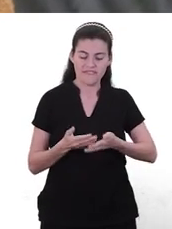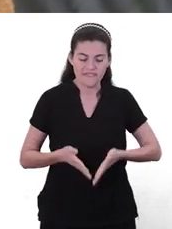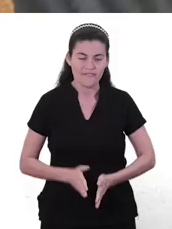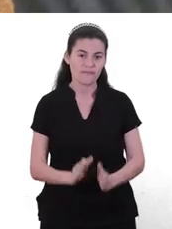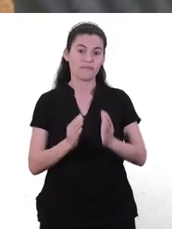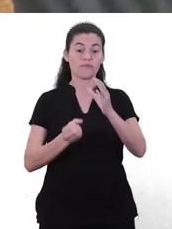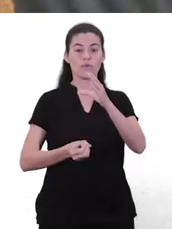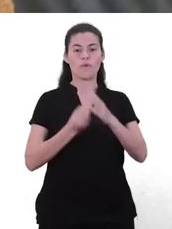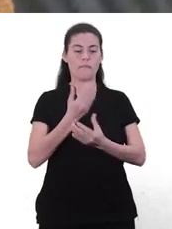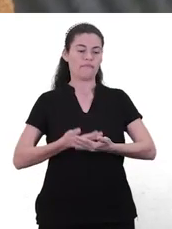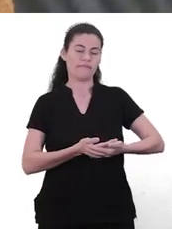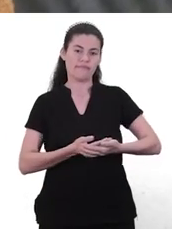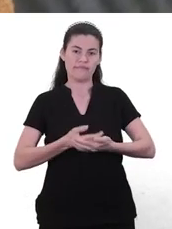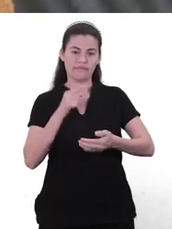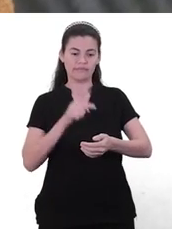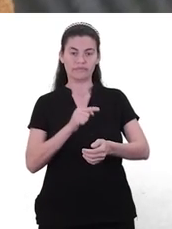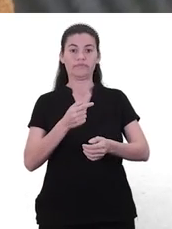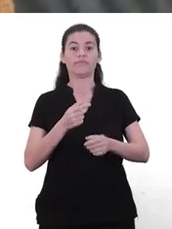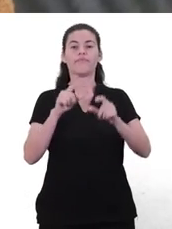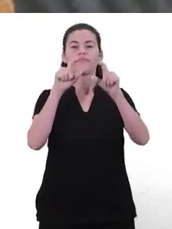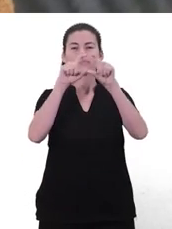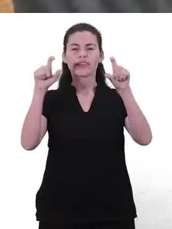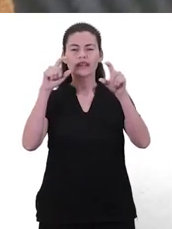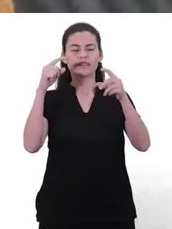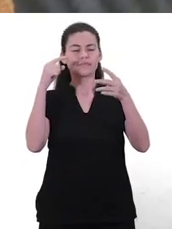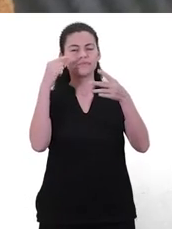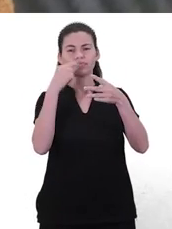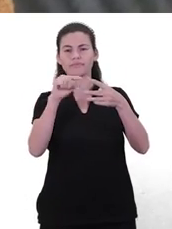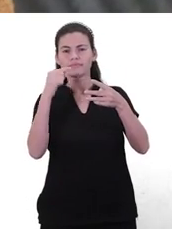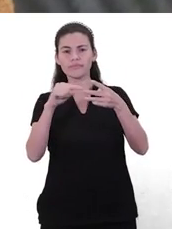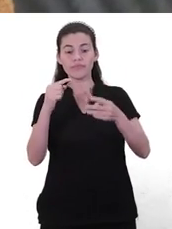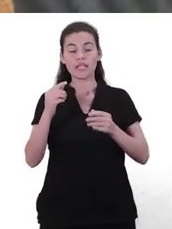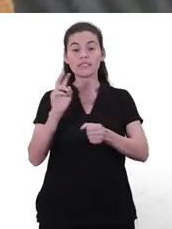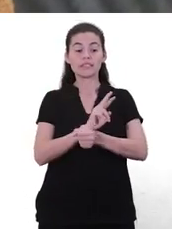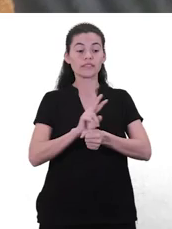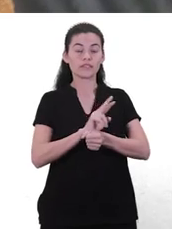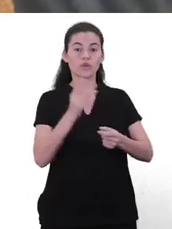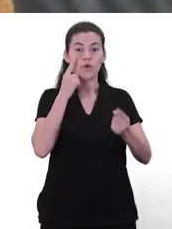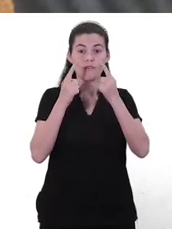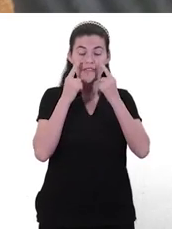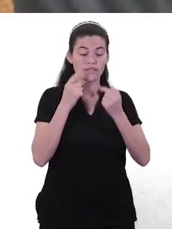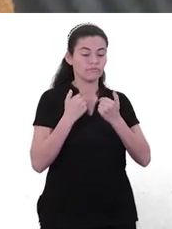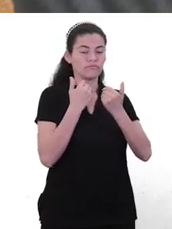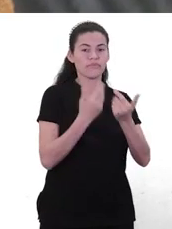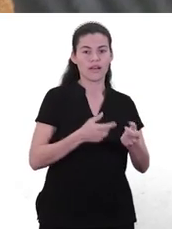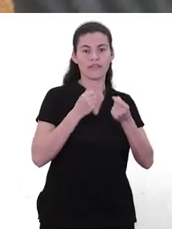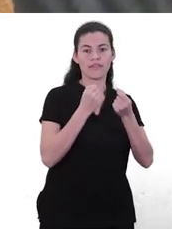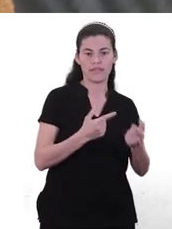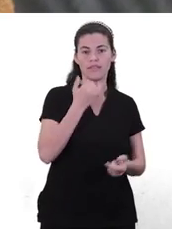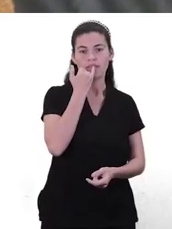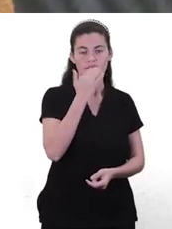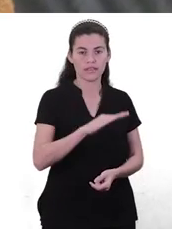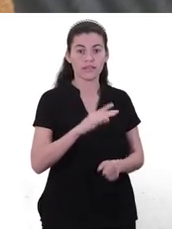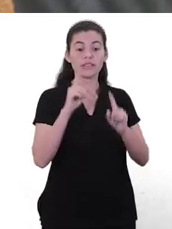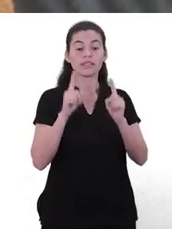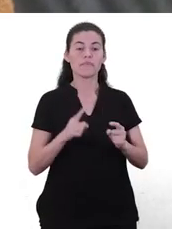tenemos que hablar de dos cosas. Por un lado, todo lo emocional que significa la seguridad y la confianza que le damos a hijo. Y por otro